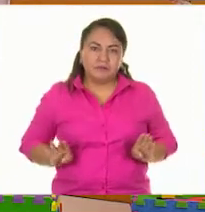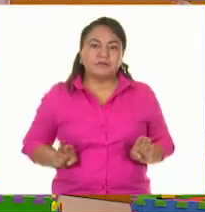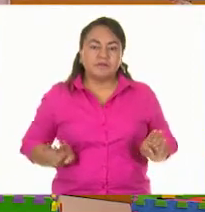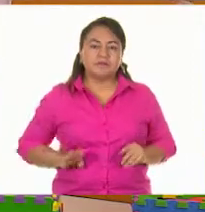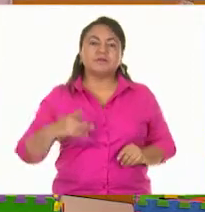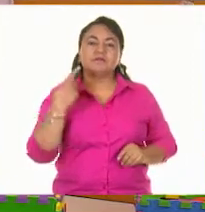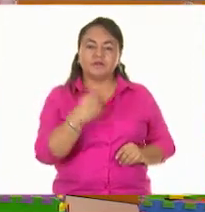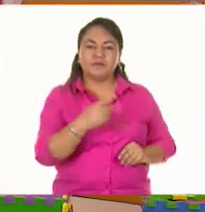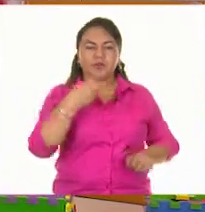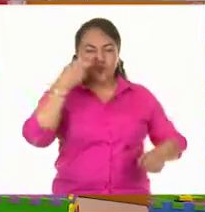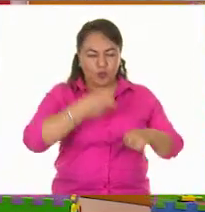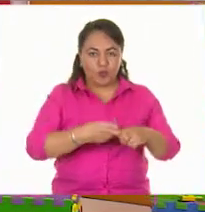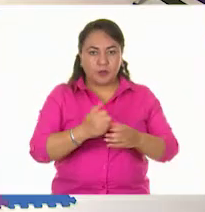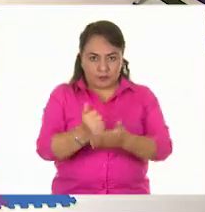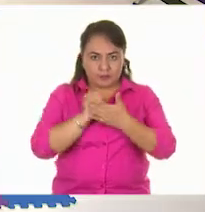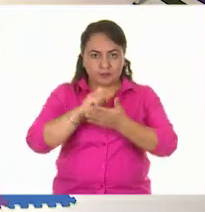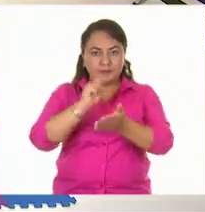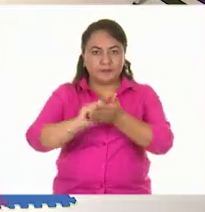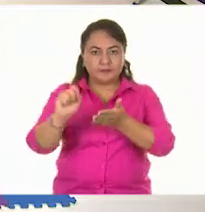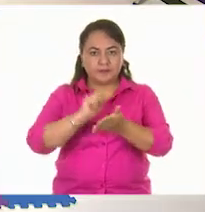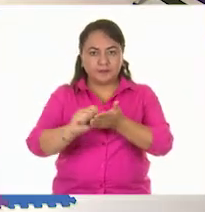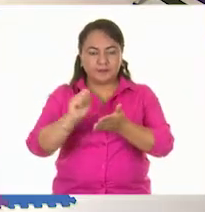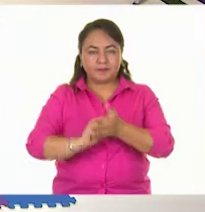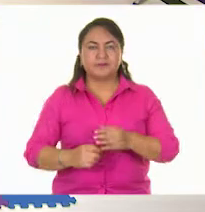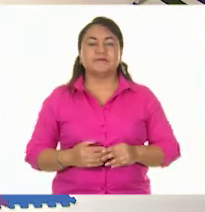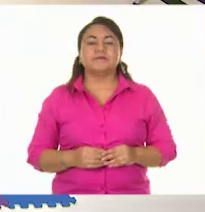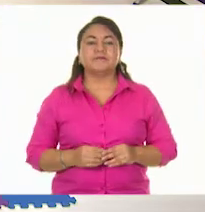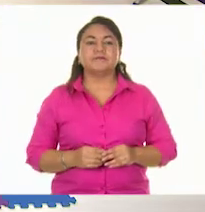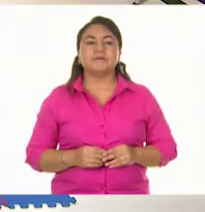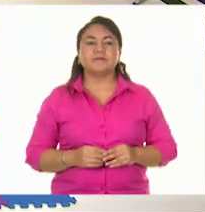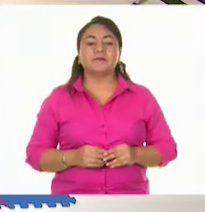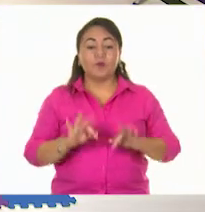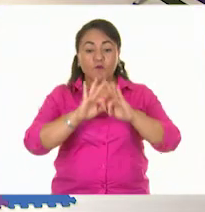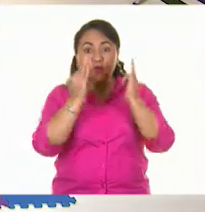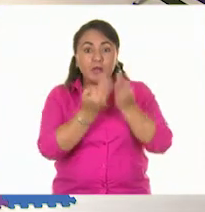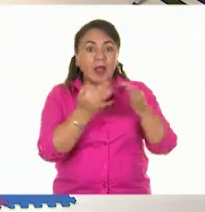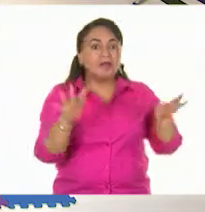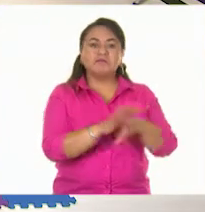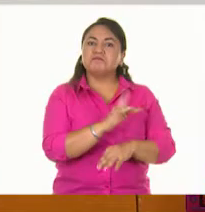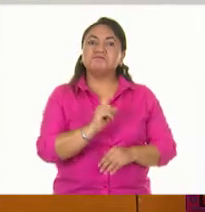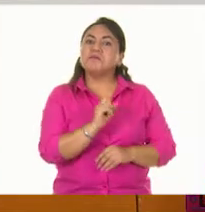de los sólidos. ¿Me ayudan a escribirla? Sí. No cambia de forma.